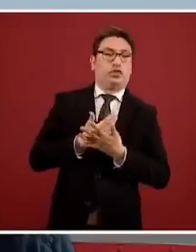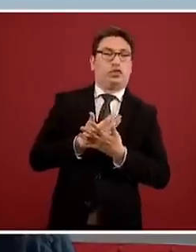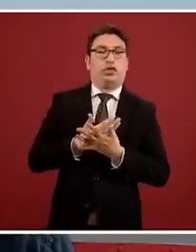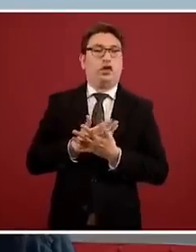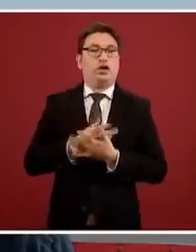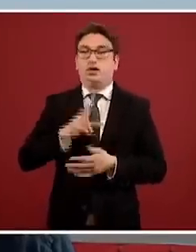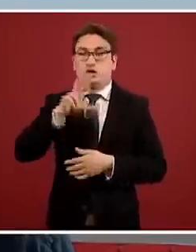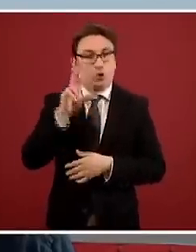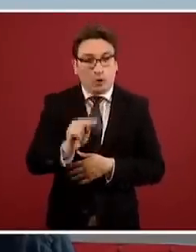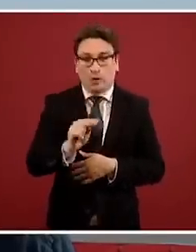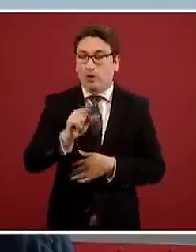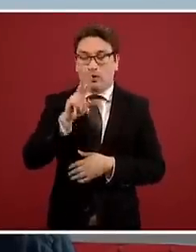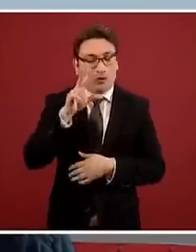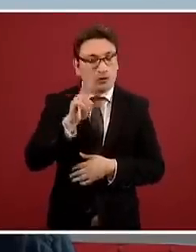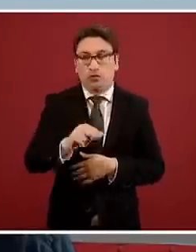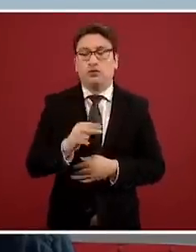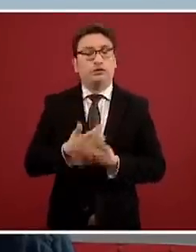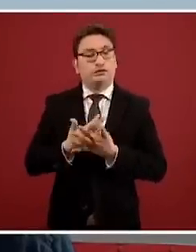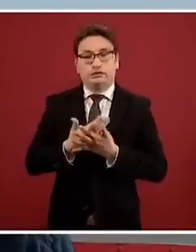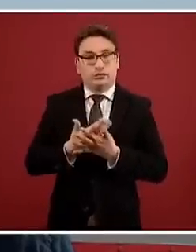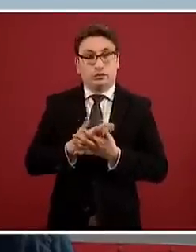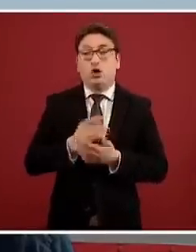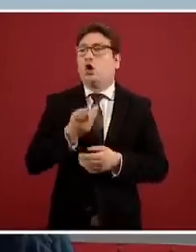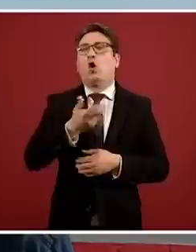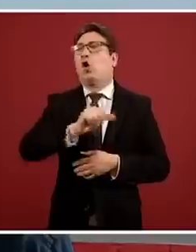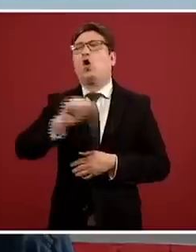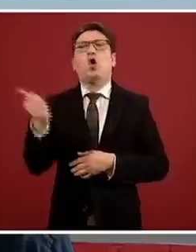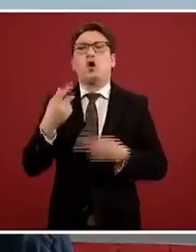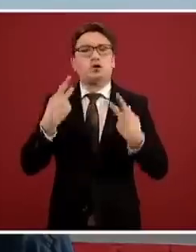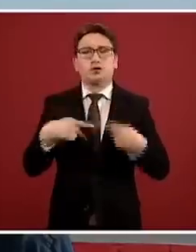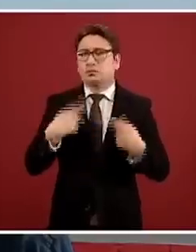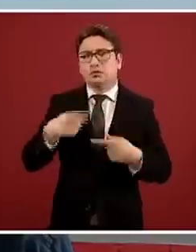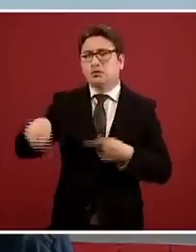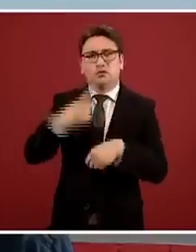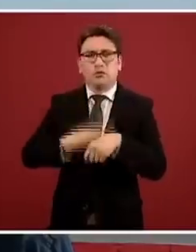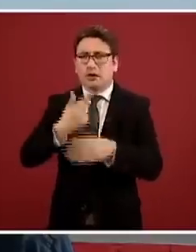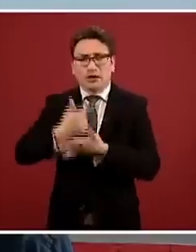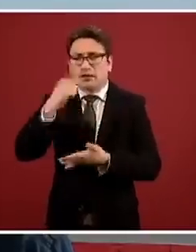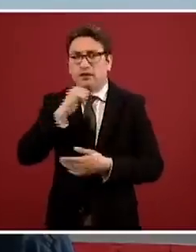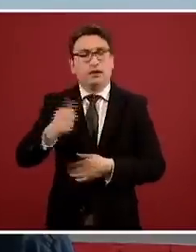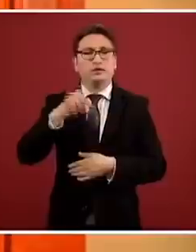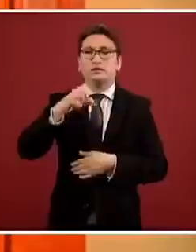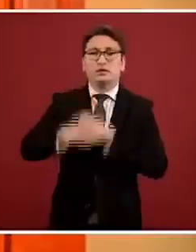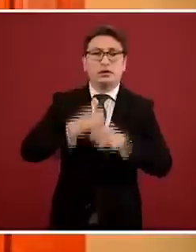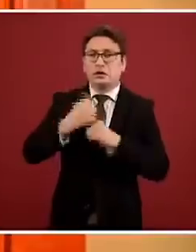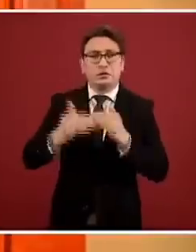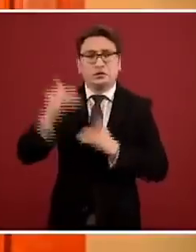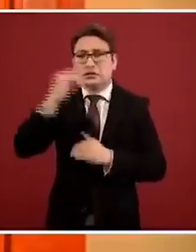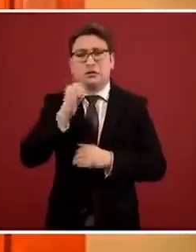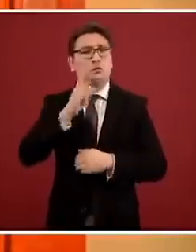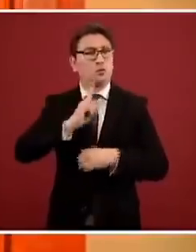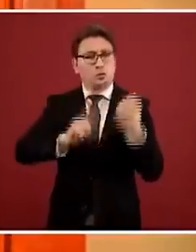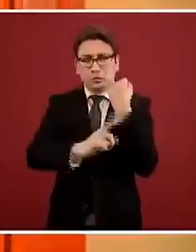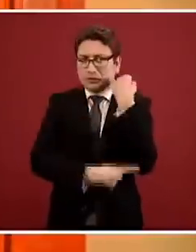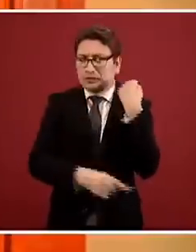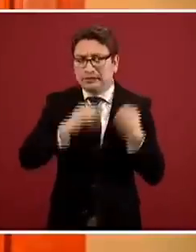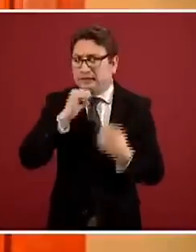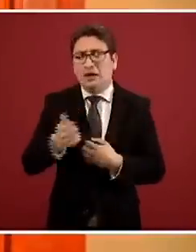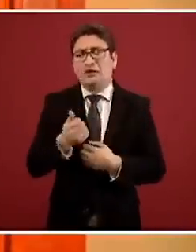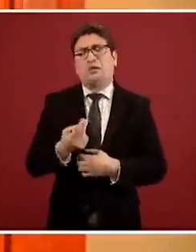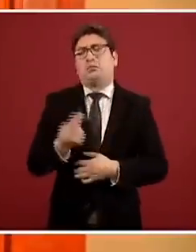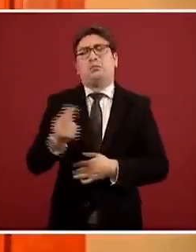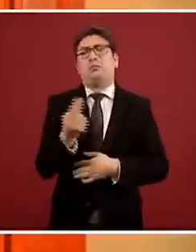no se esperen. Todos los demás, quien no tenga enfermedades crónicas, no sea mayor de 60 y no sea una mujer embarazada, no